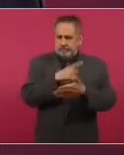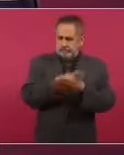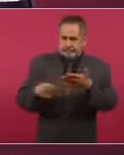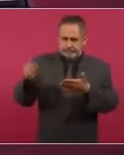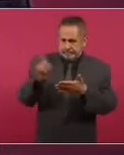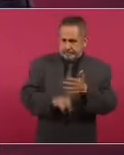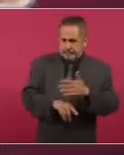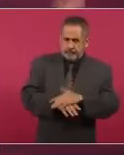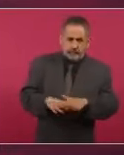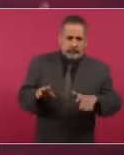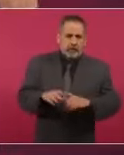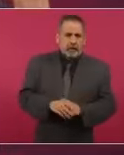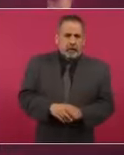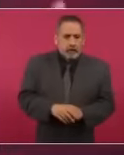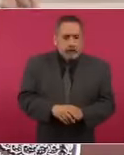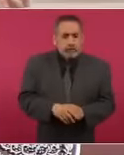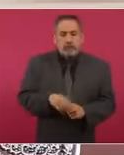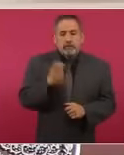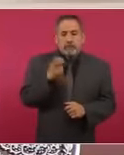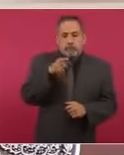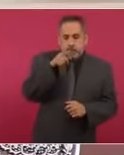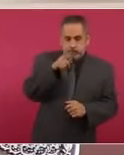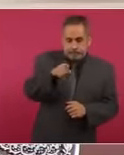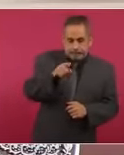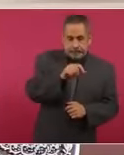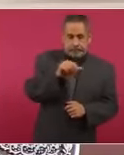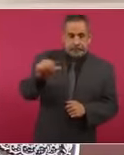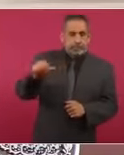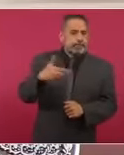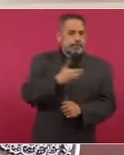eso corresponde al Ejecutivo.